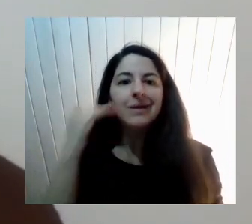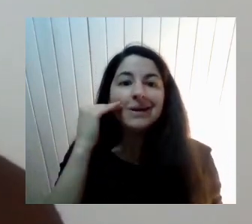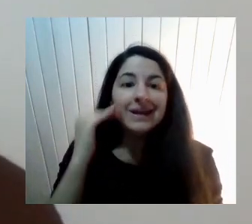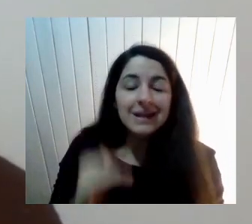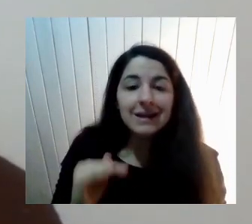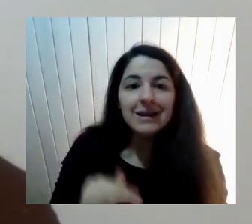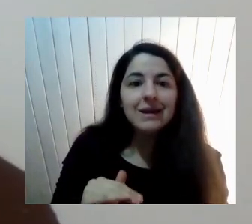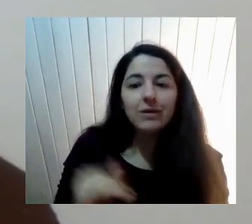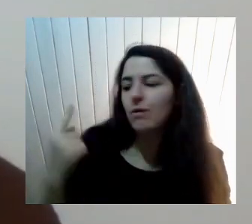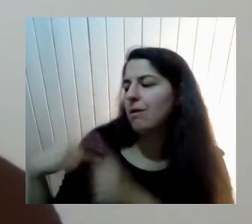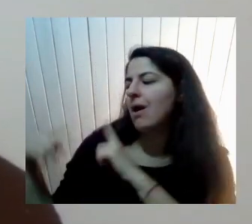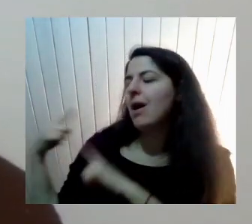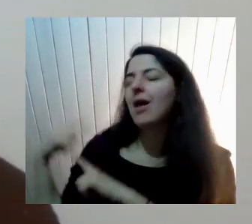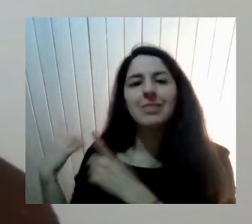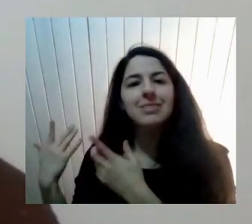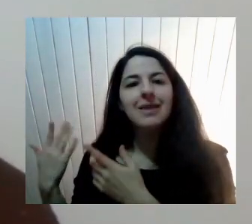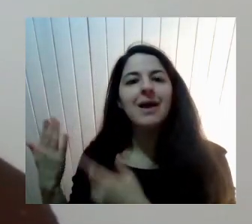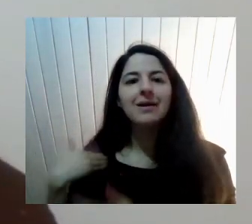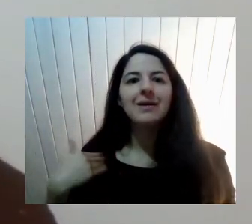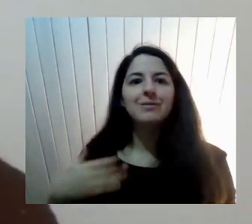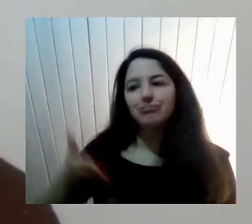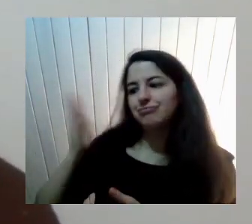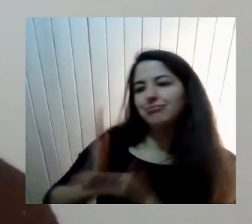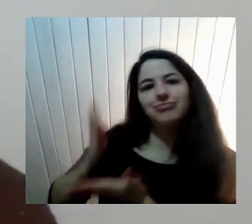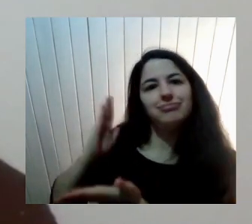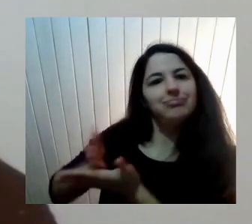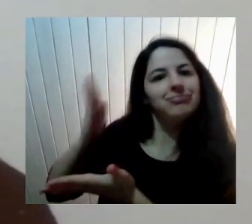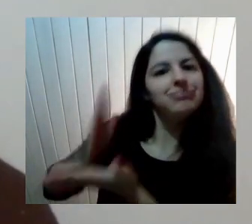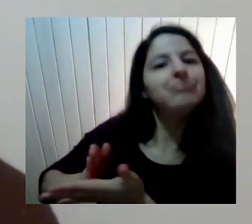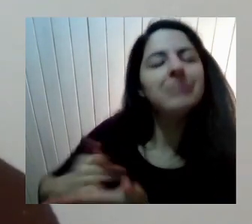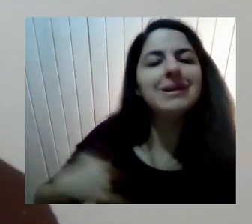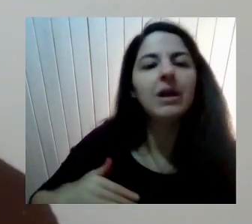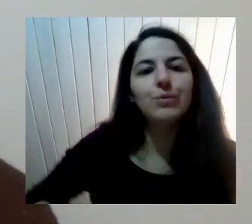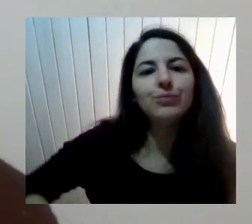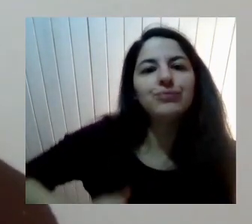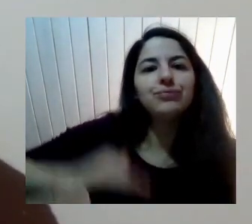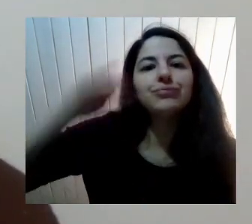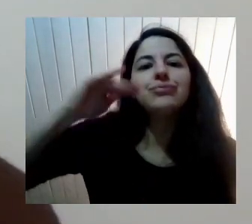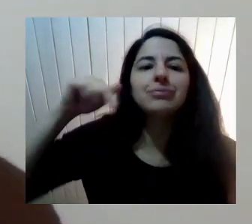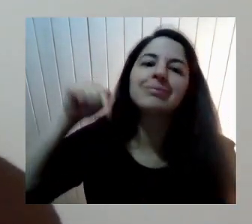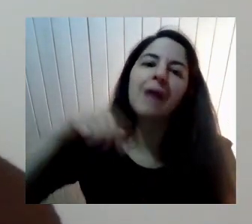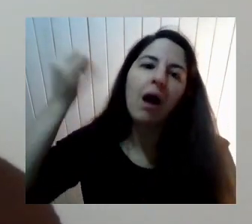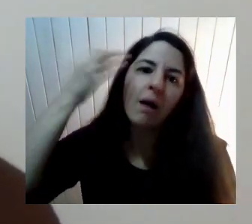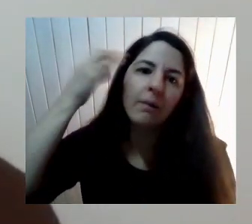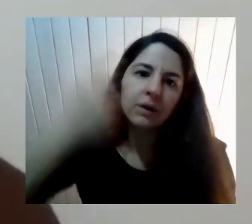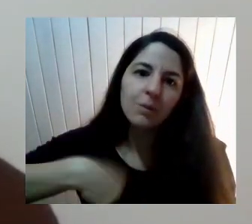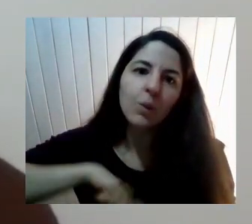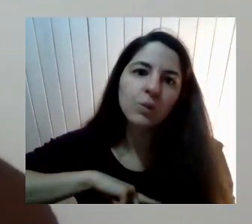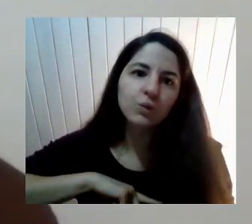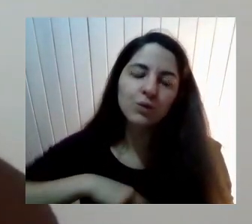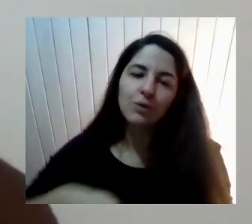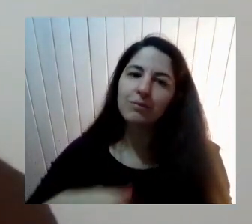La Forma De Ser A Traver De Esos Estereotipos De Esas Obligaciones Y Ahí Yo Creo Que Ahí Está